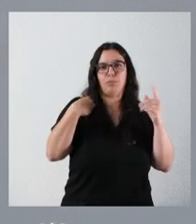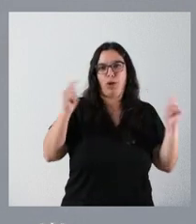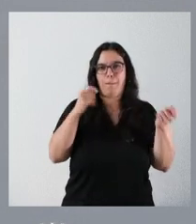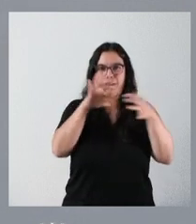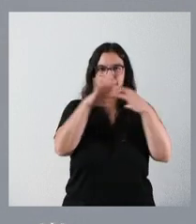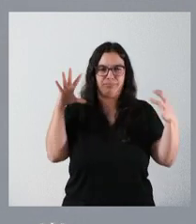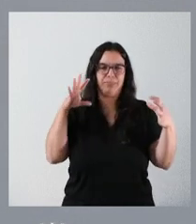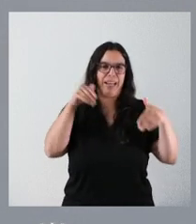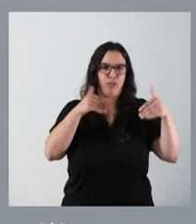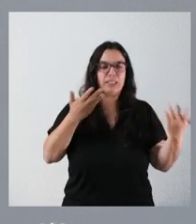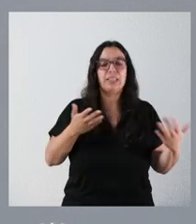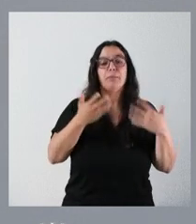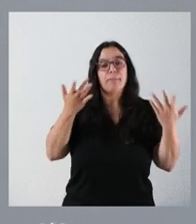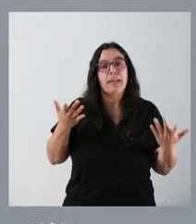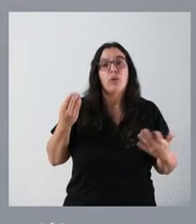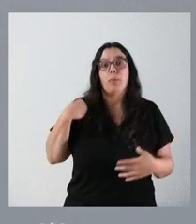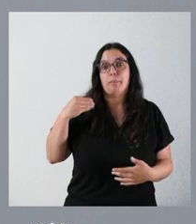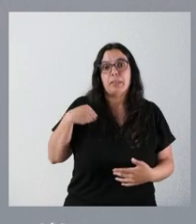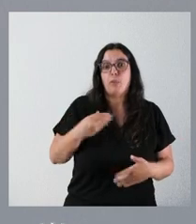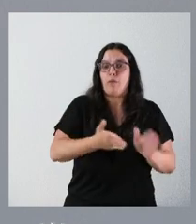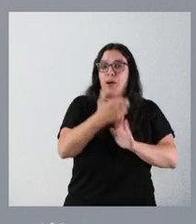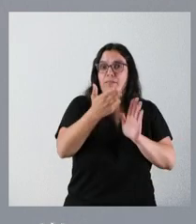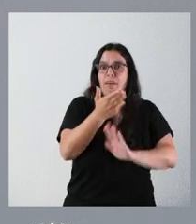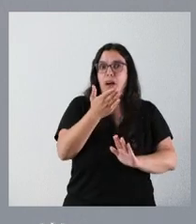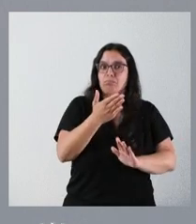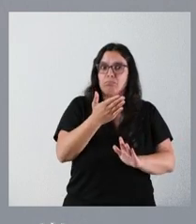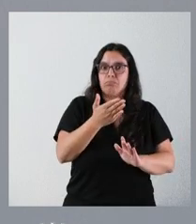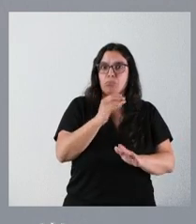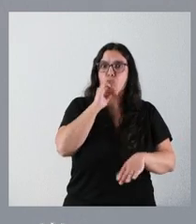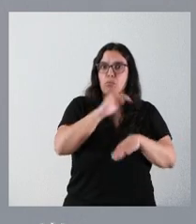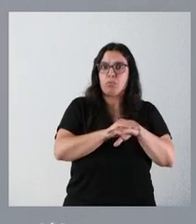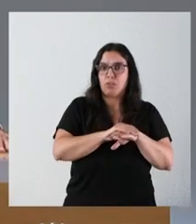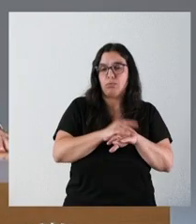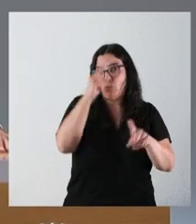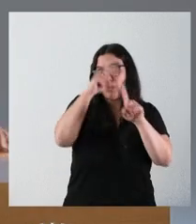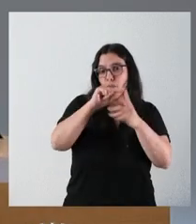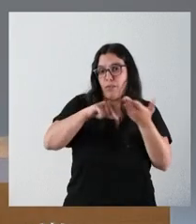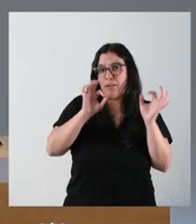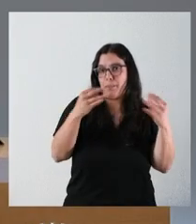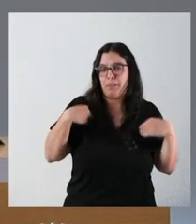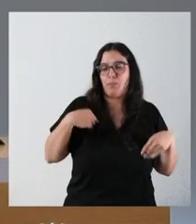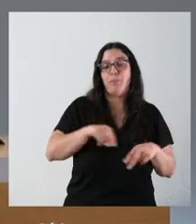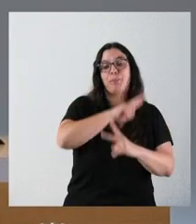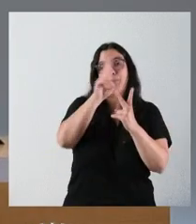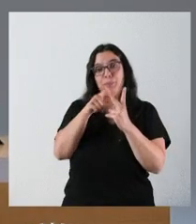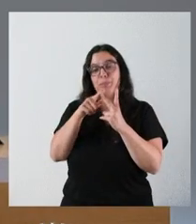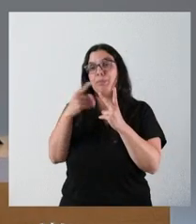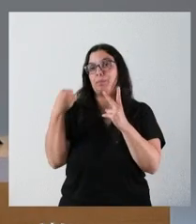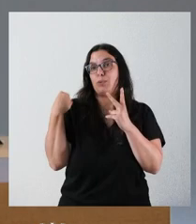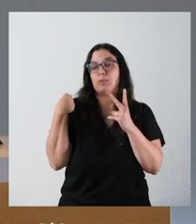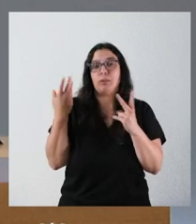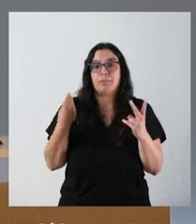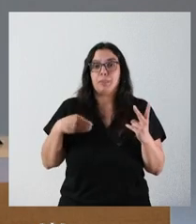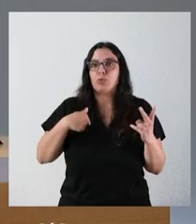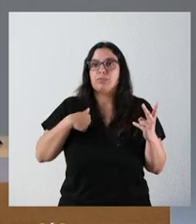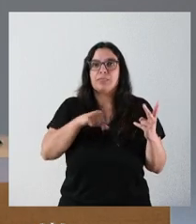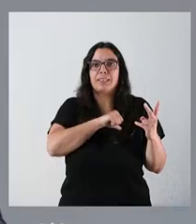va en la dirección que es la adecuada de cumplir los acuerdos que para eso los firmamos. En relación a la pregunta que usted me hace, es una